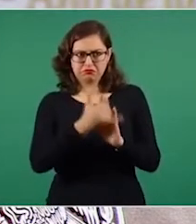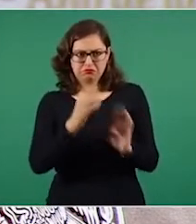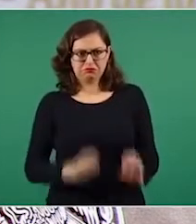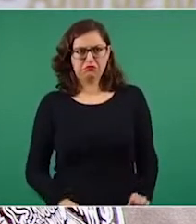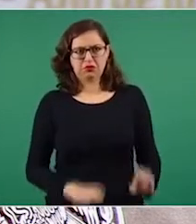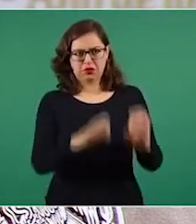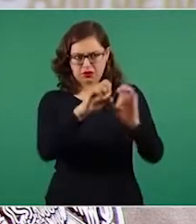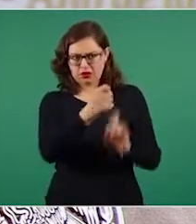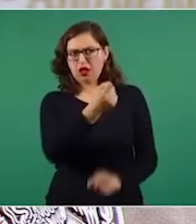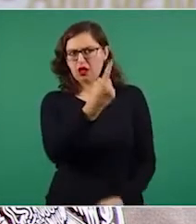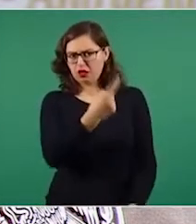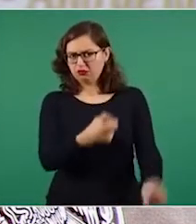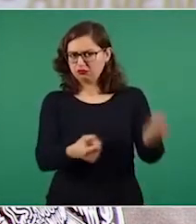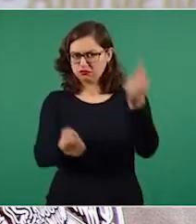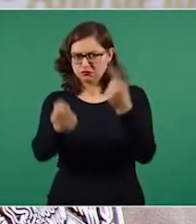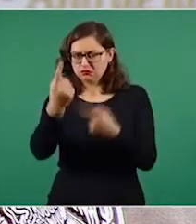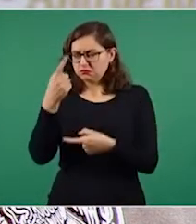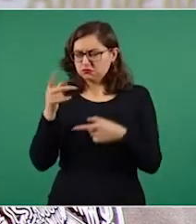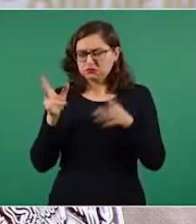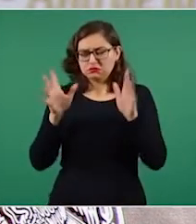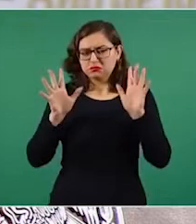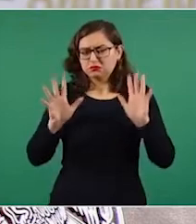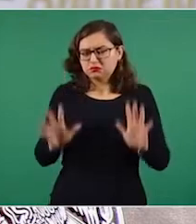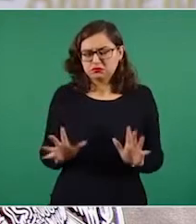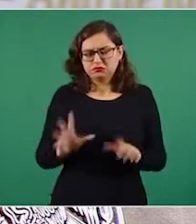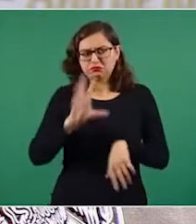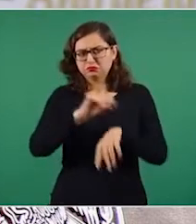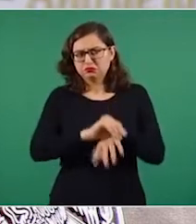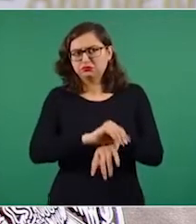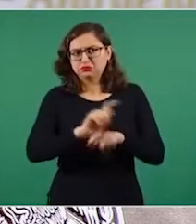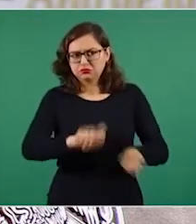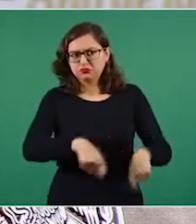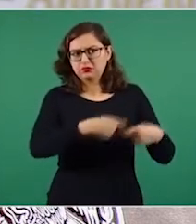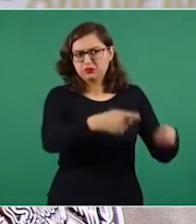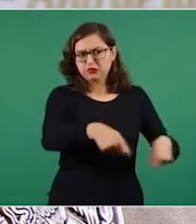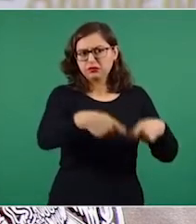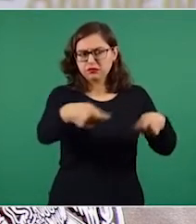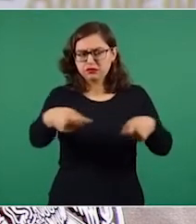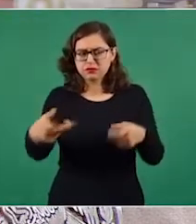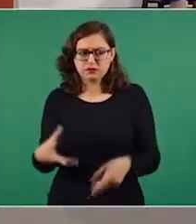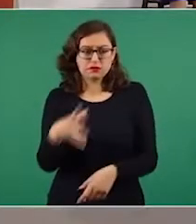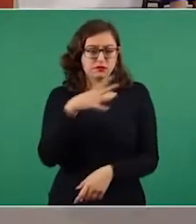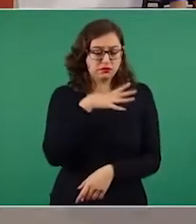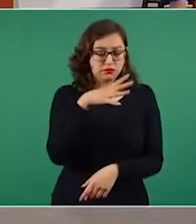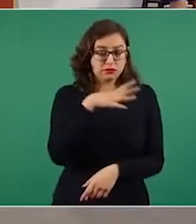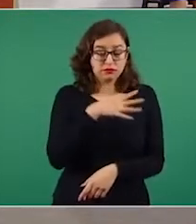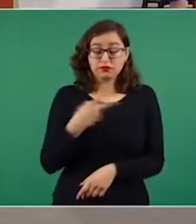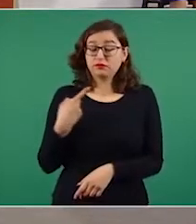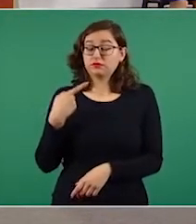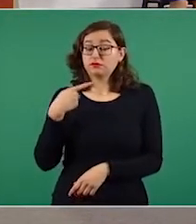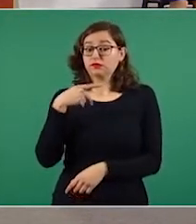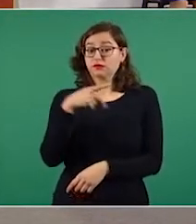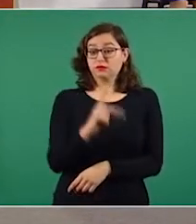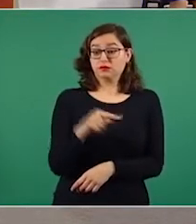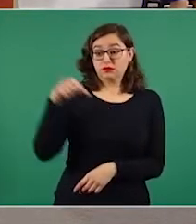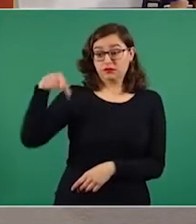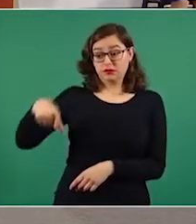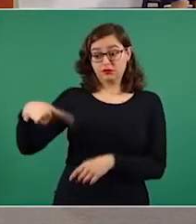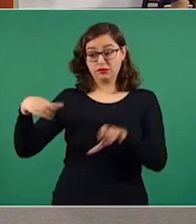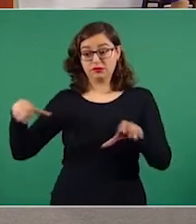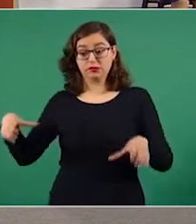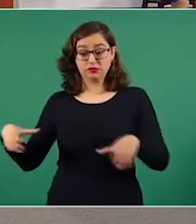sentido y de conformidad con la normatividad en la materia, son las asambleas ejidales la máxima autoridad en dichas